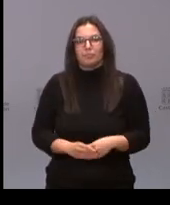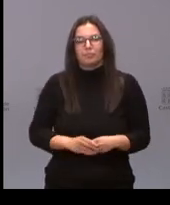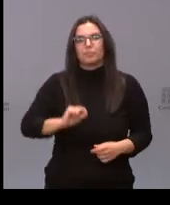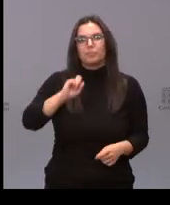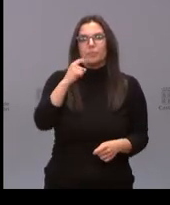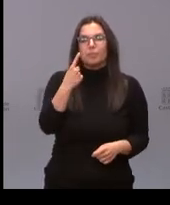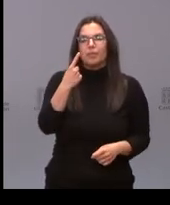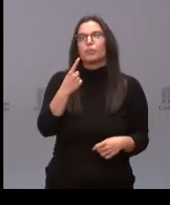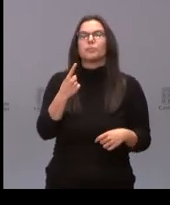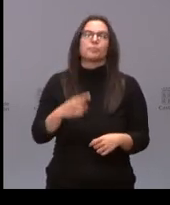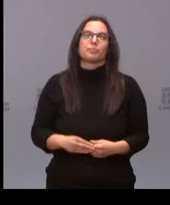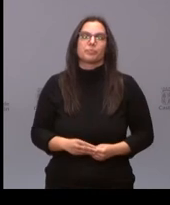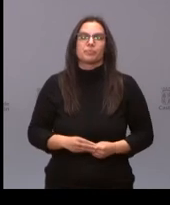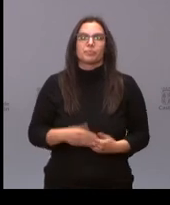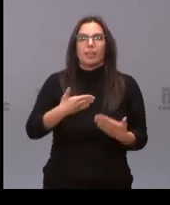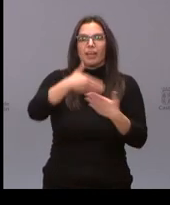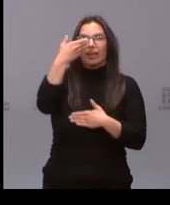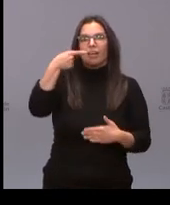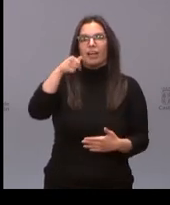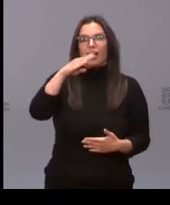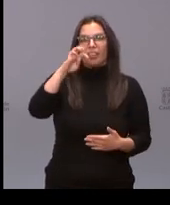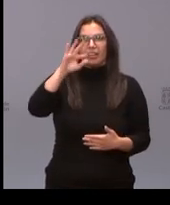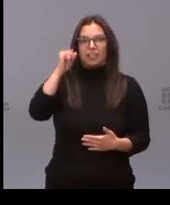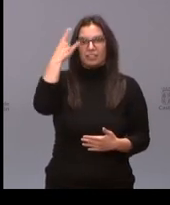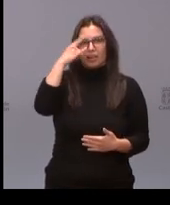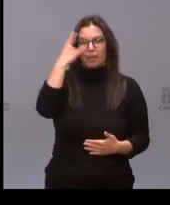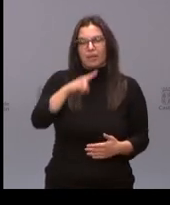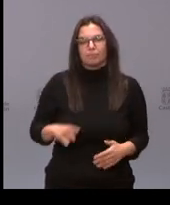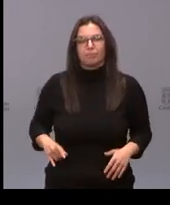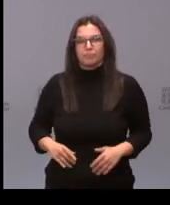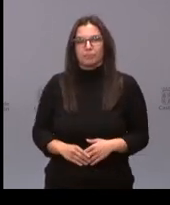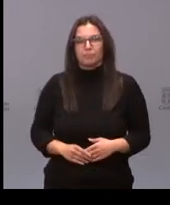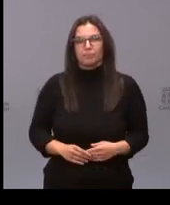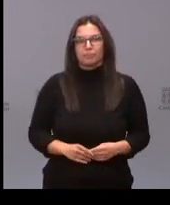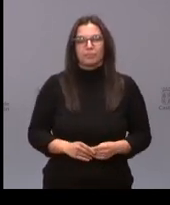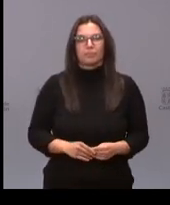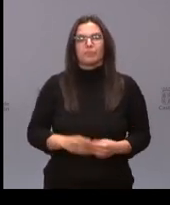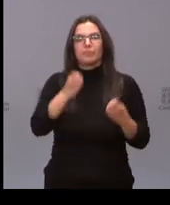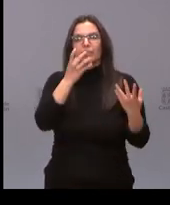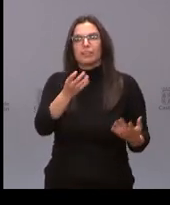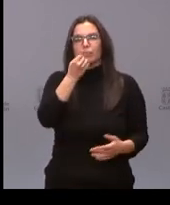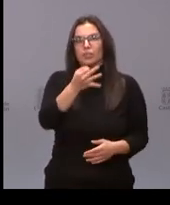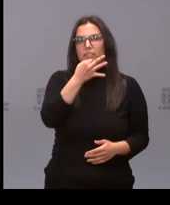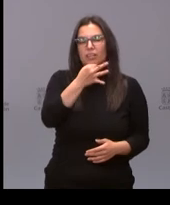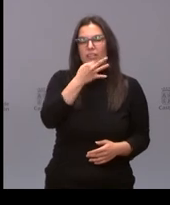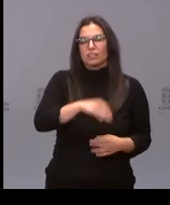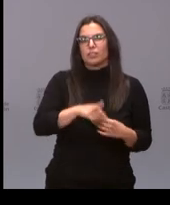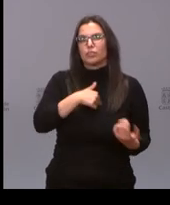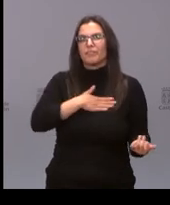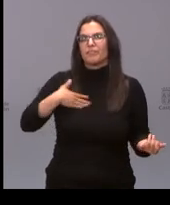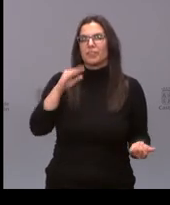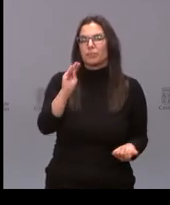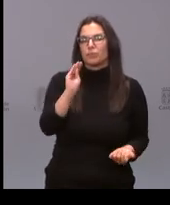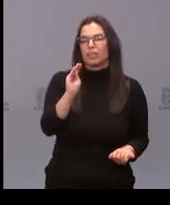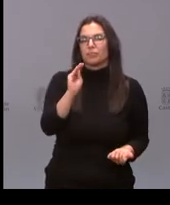Comenzamos con Javier Hernández, de la Gaceta de Salamanca. Cuando quieras, Javier, adelante. ¿Qué tal? Buenas tardes. Yo quería preguntar